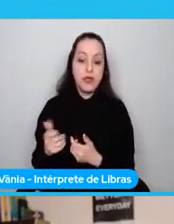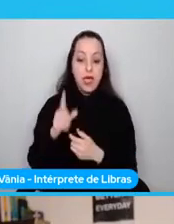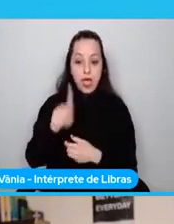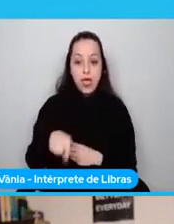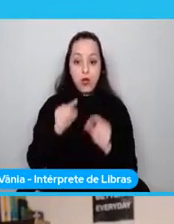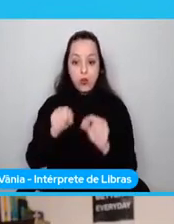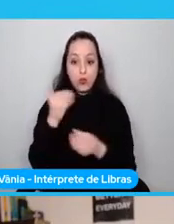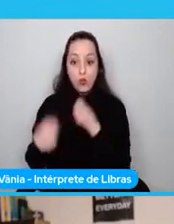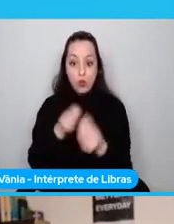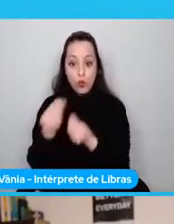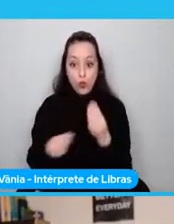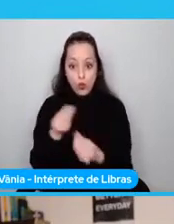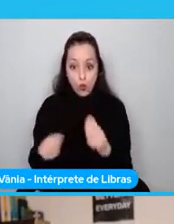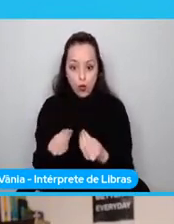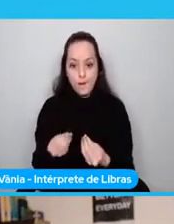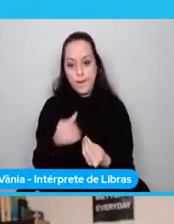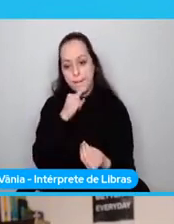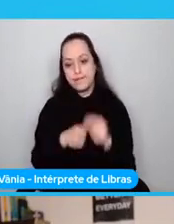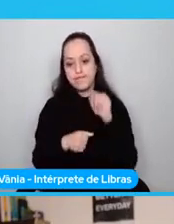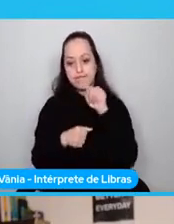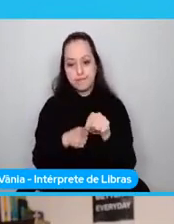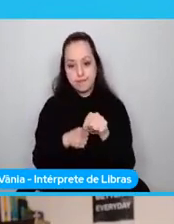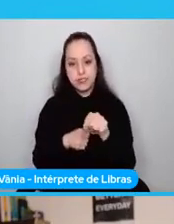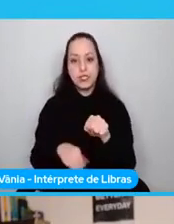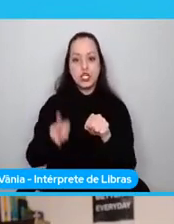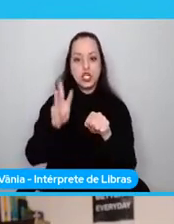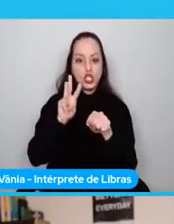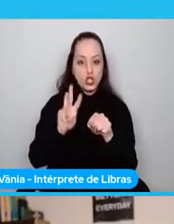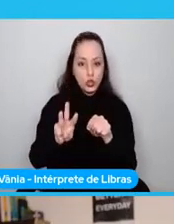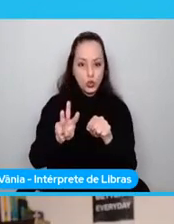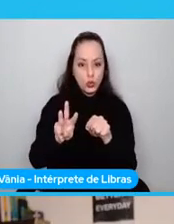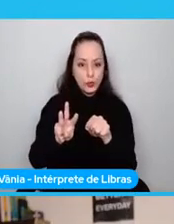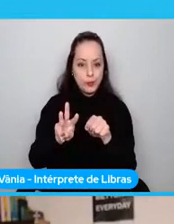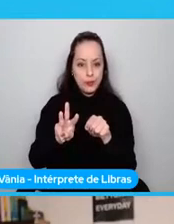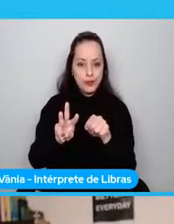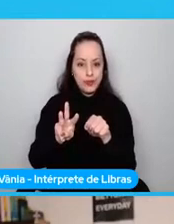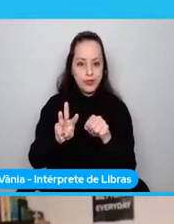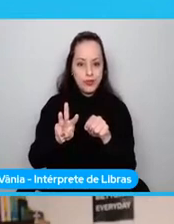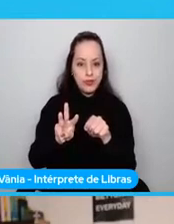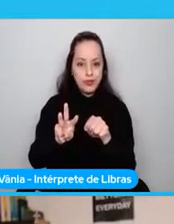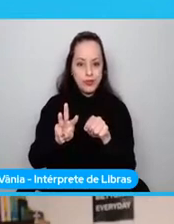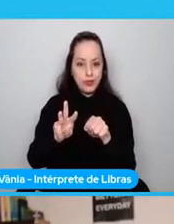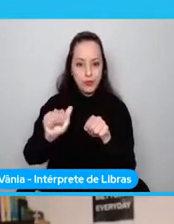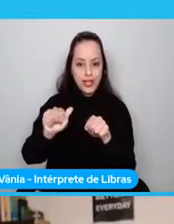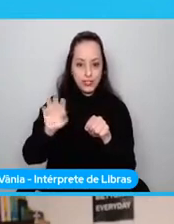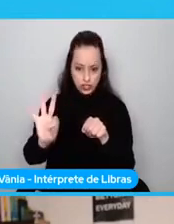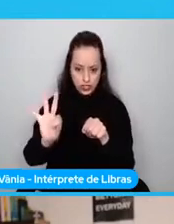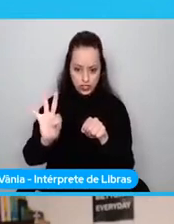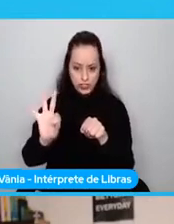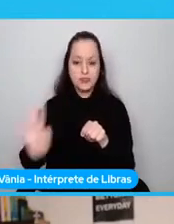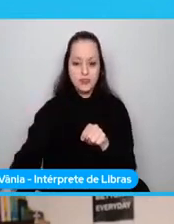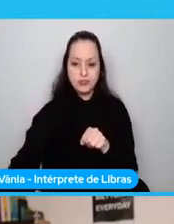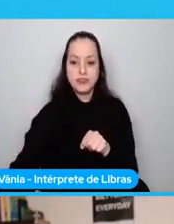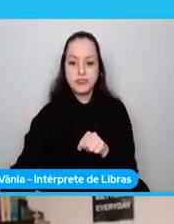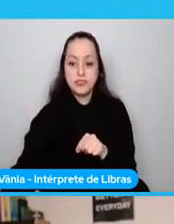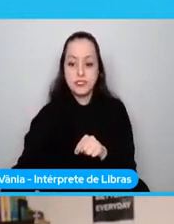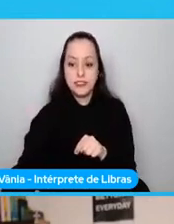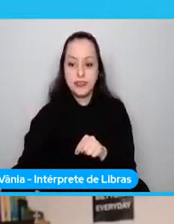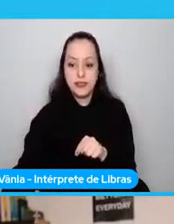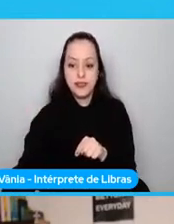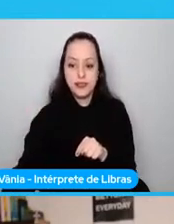con la extensión WAT y como pueden ver en la diapositiva que estoy mostrando, es